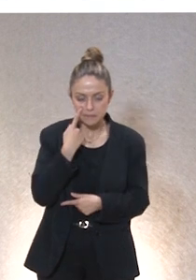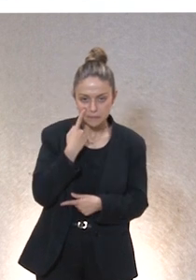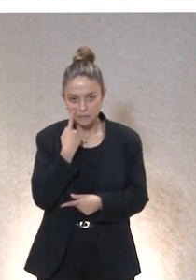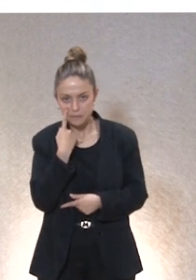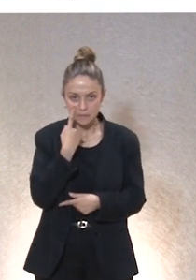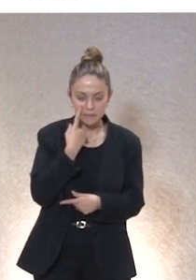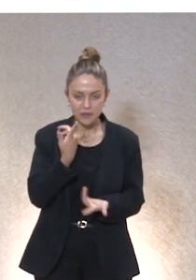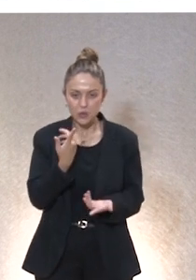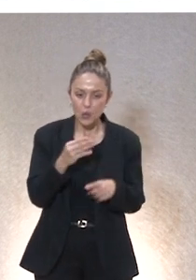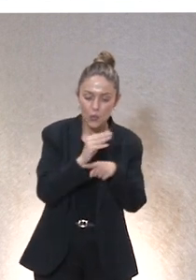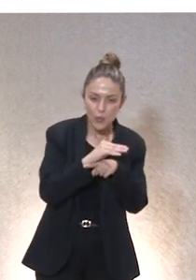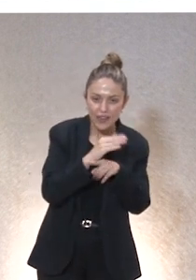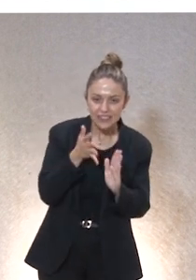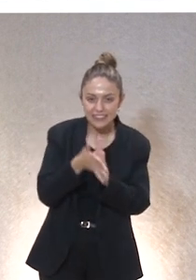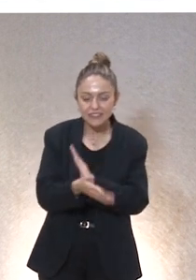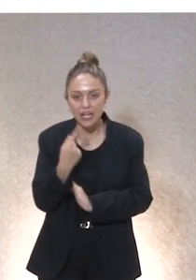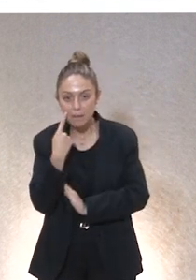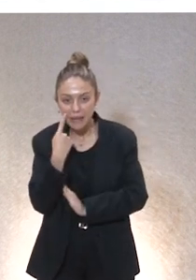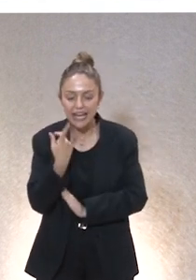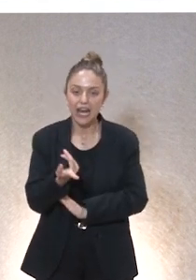Cuidar es vigilar cuidar es ver.